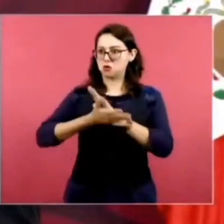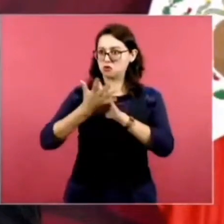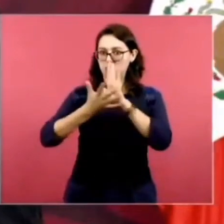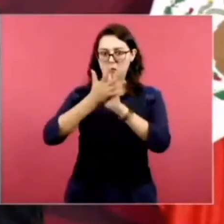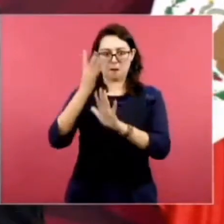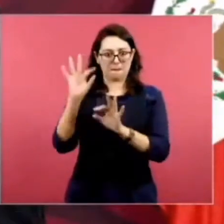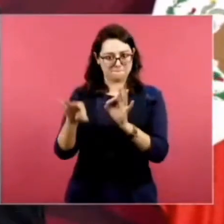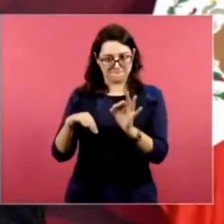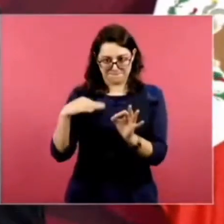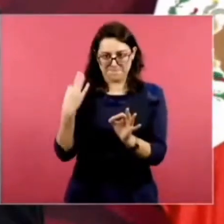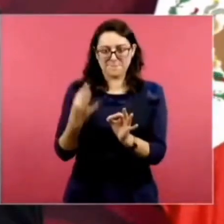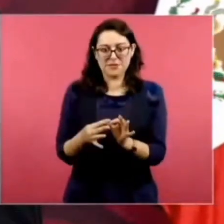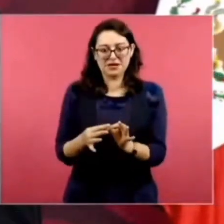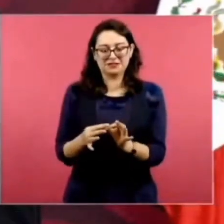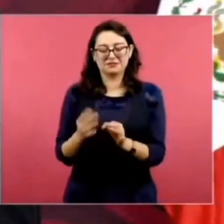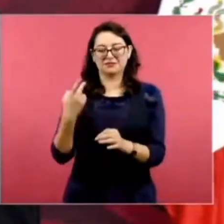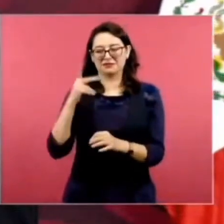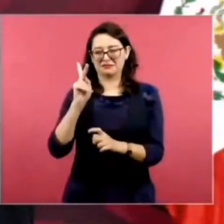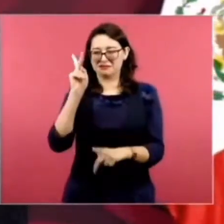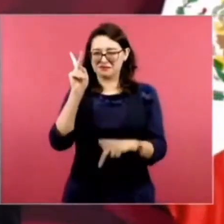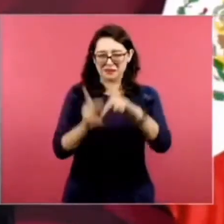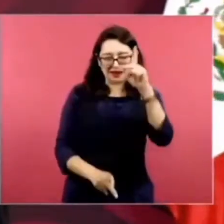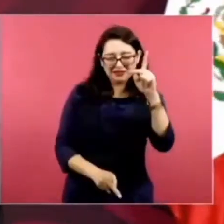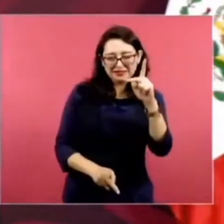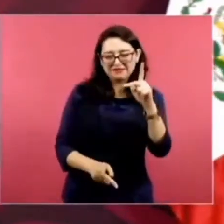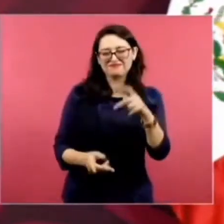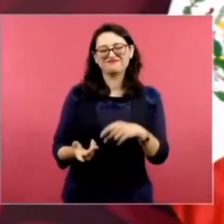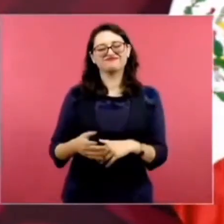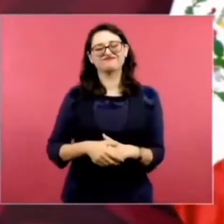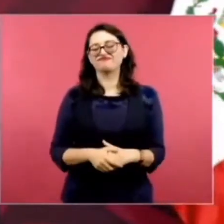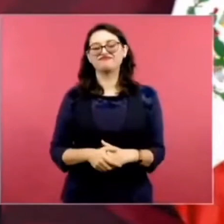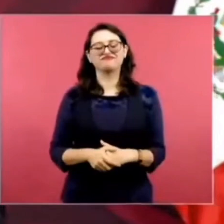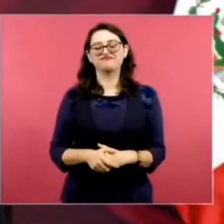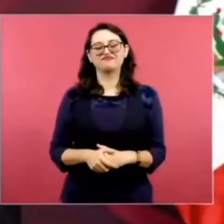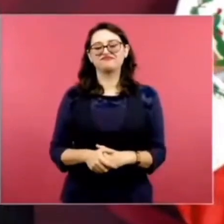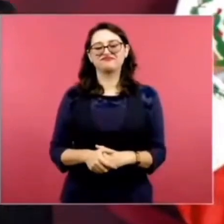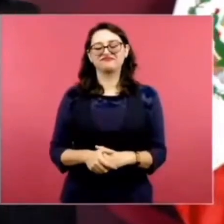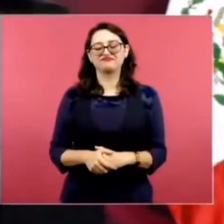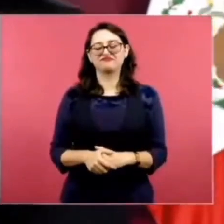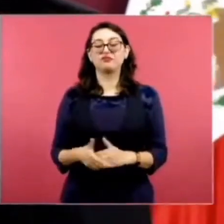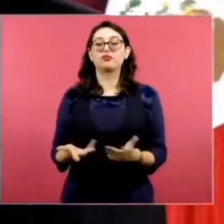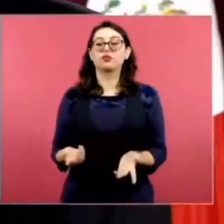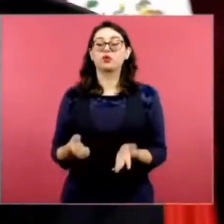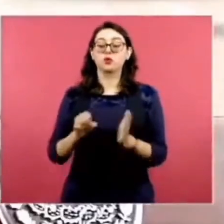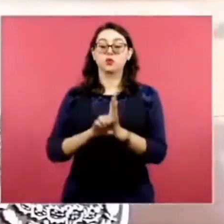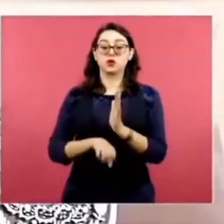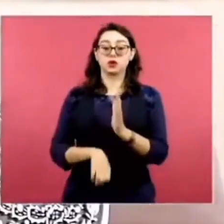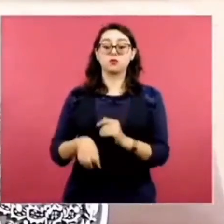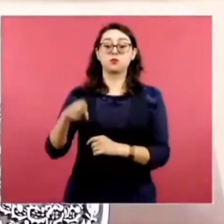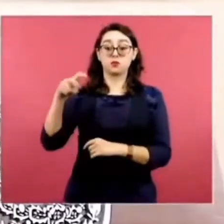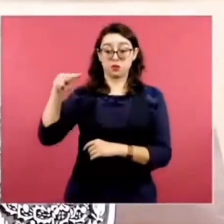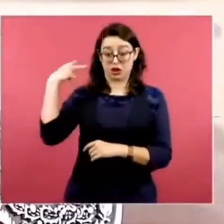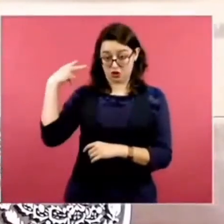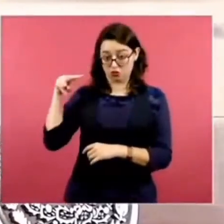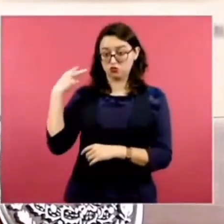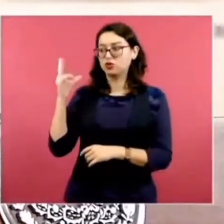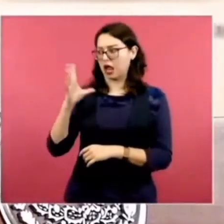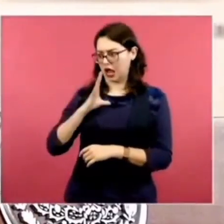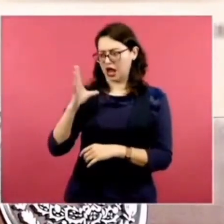Por ejemplo, en el caso de Veracruz, estamos